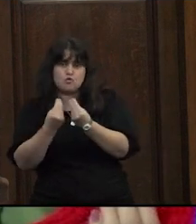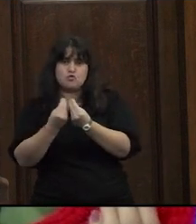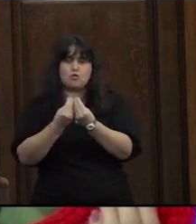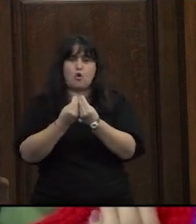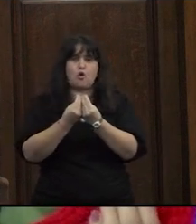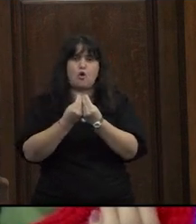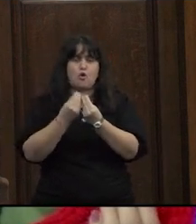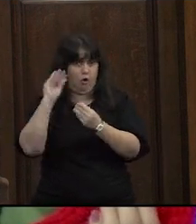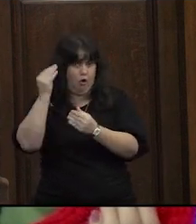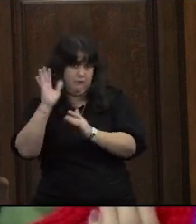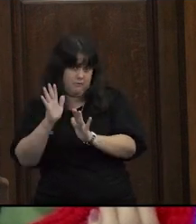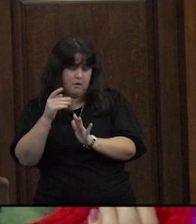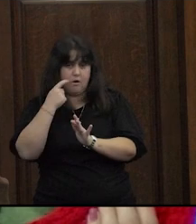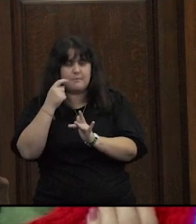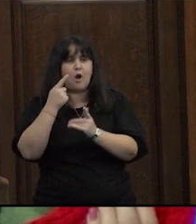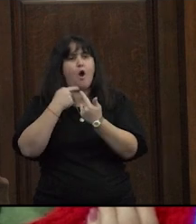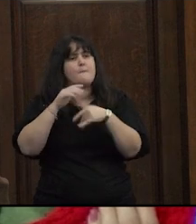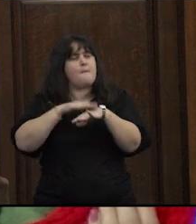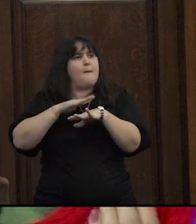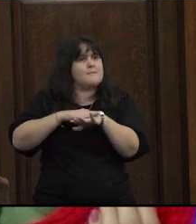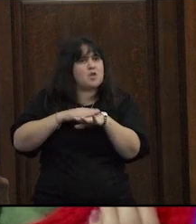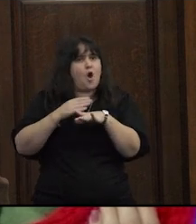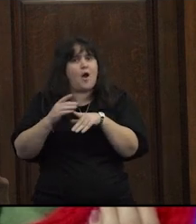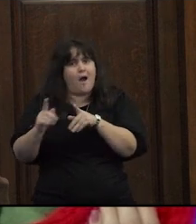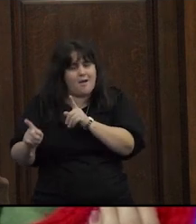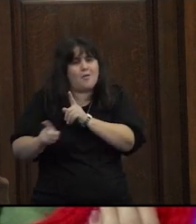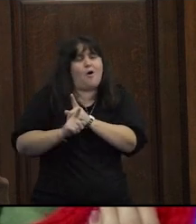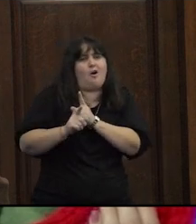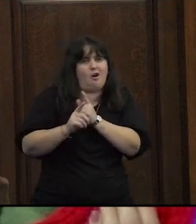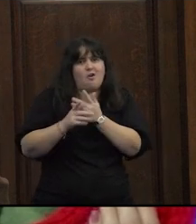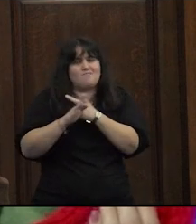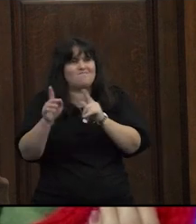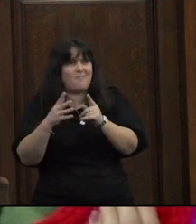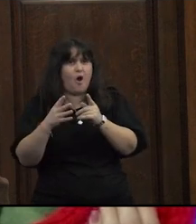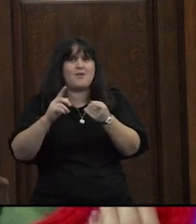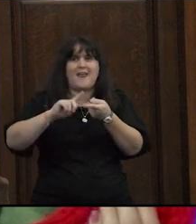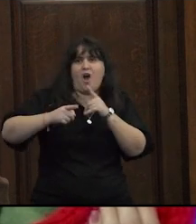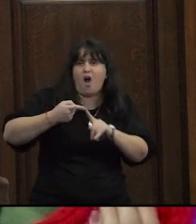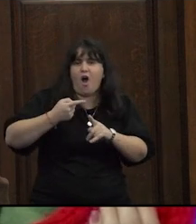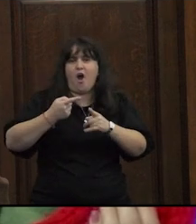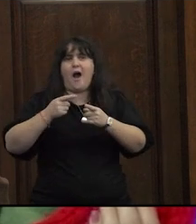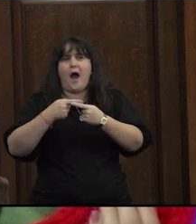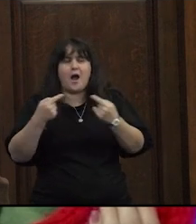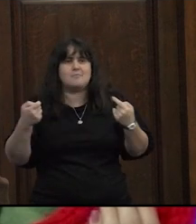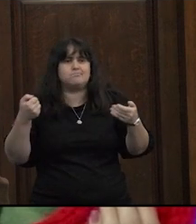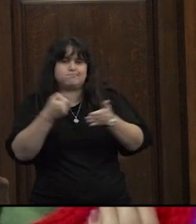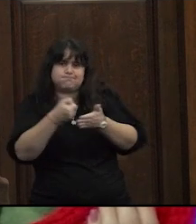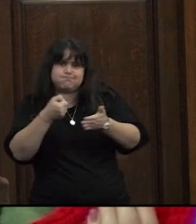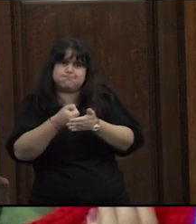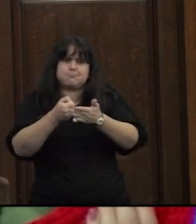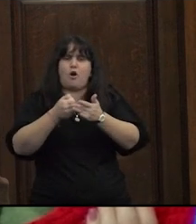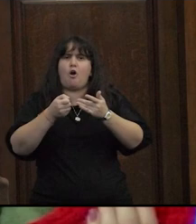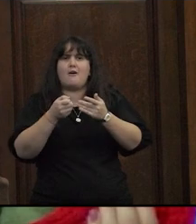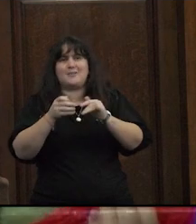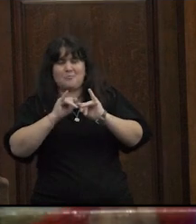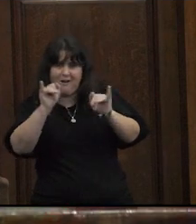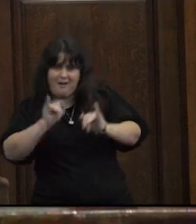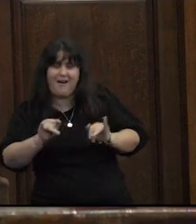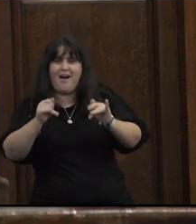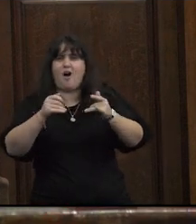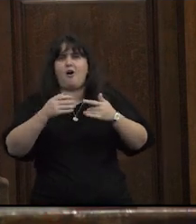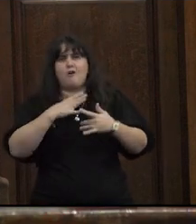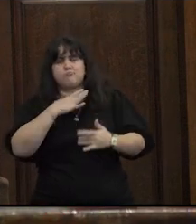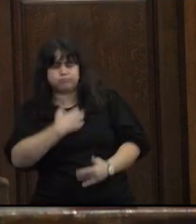zonas de exploración encuentros desencuentros negociaciones luchas disfrutes frustraciones